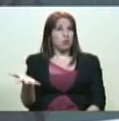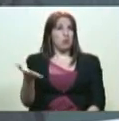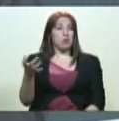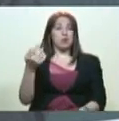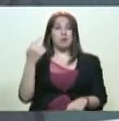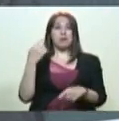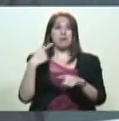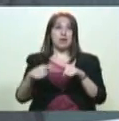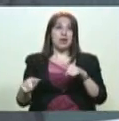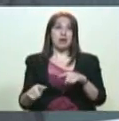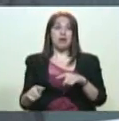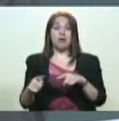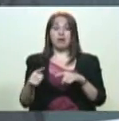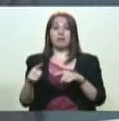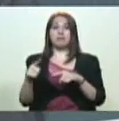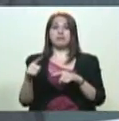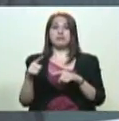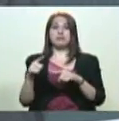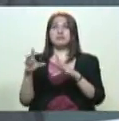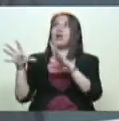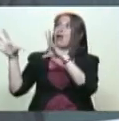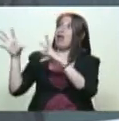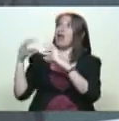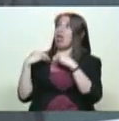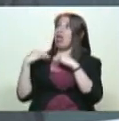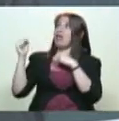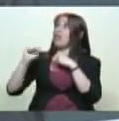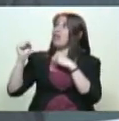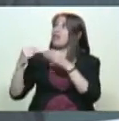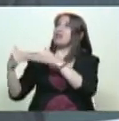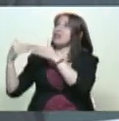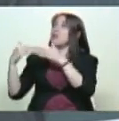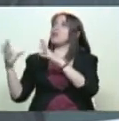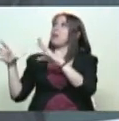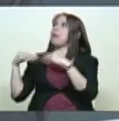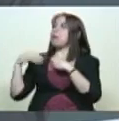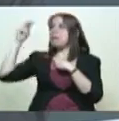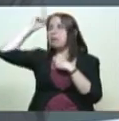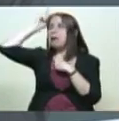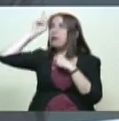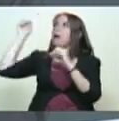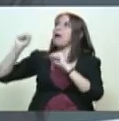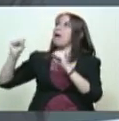obedezca más bien a líneas, digamos,